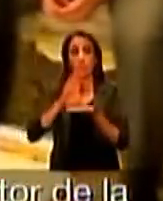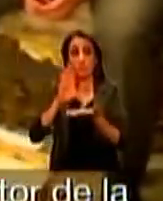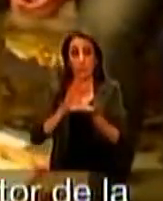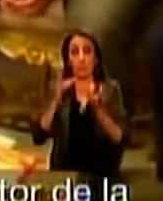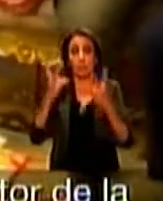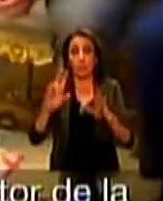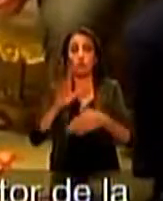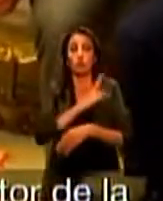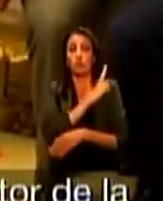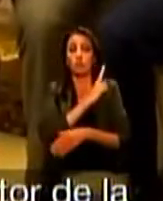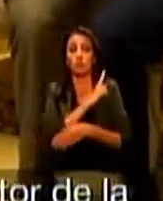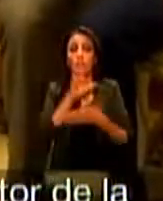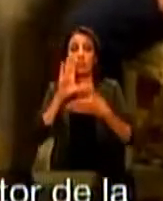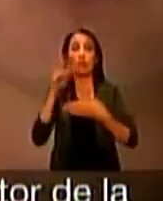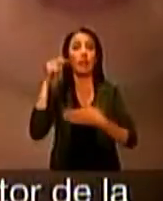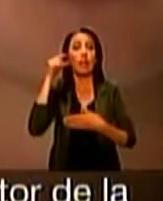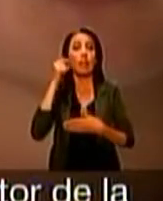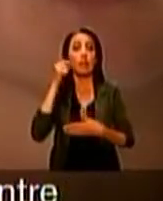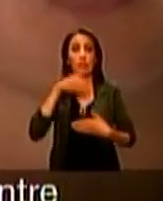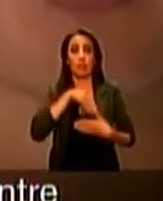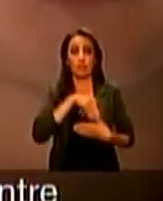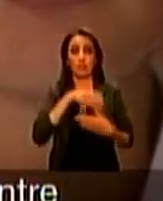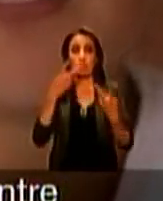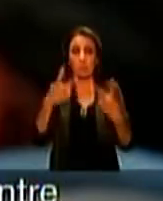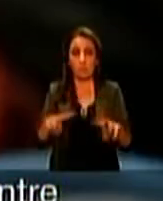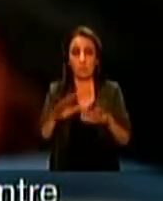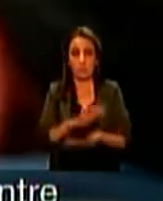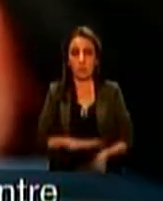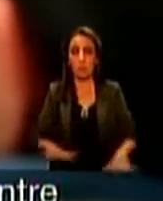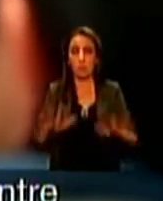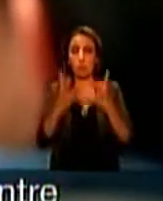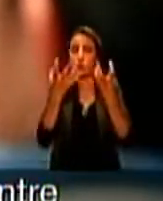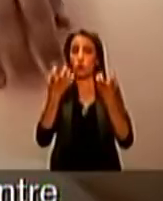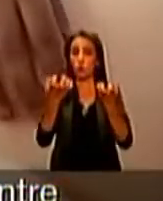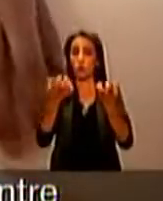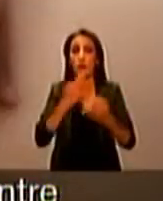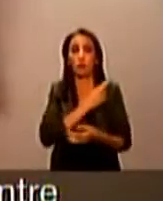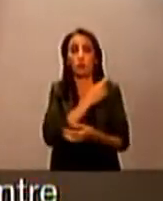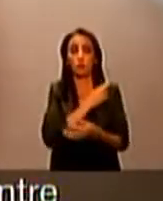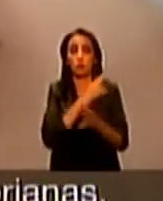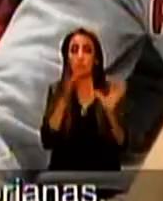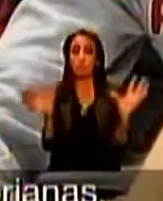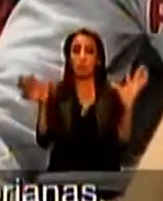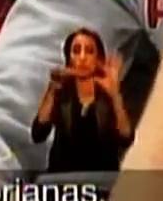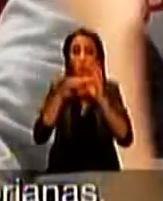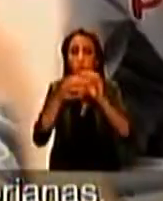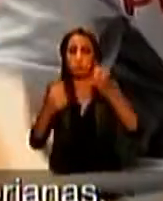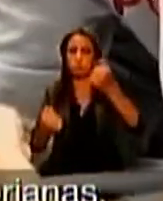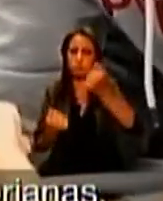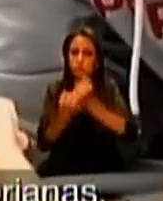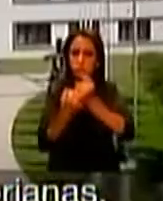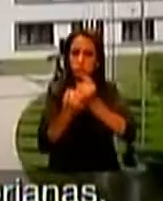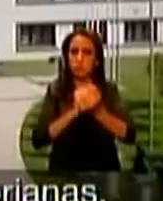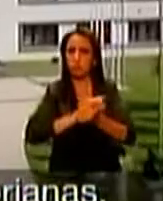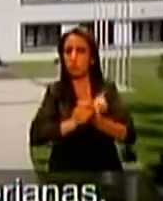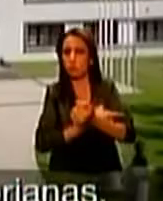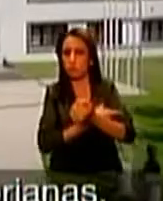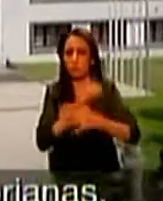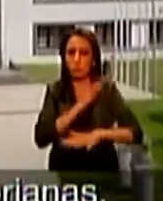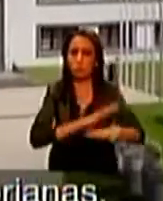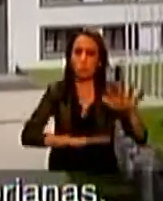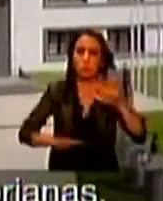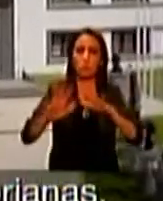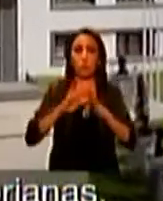Central y de la Universidad Andina. Creemos que la colaboración entre la Universidad de Salamanca y las universidades públicas